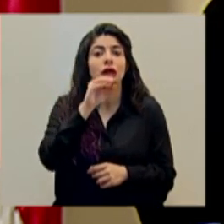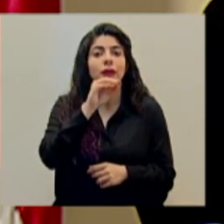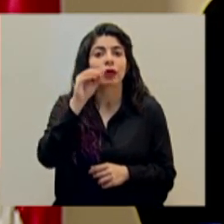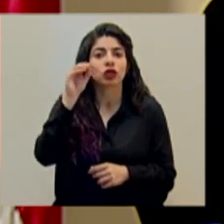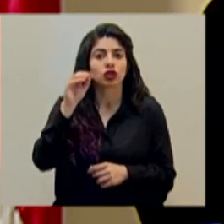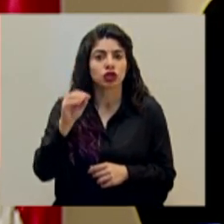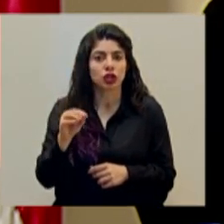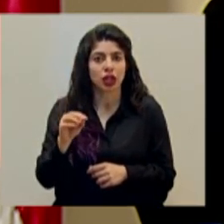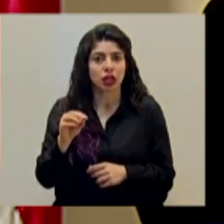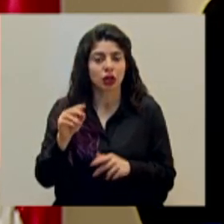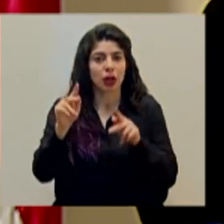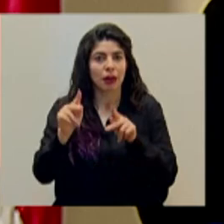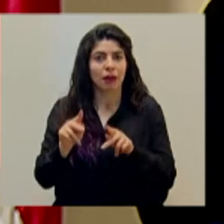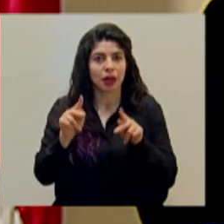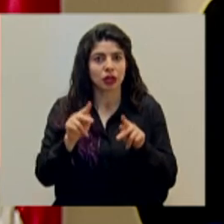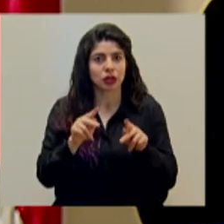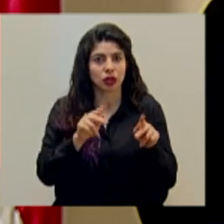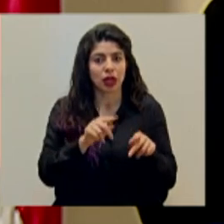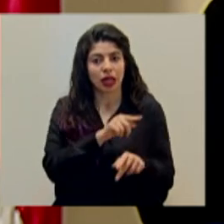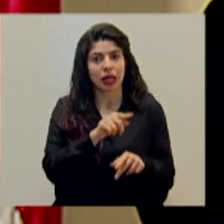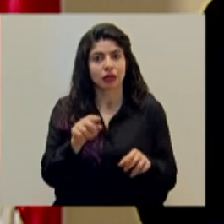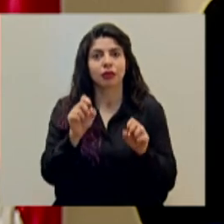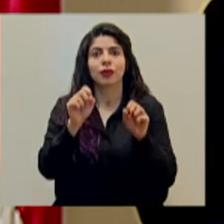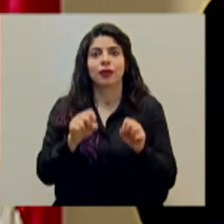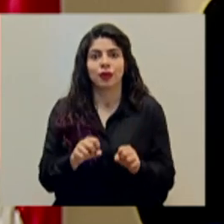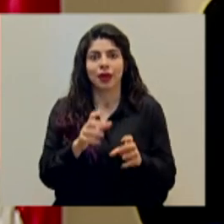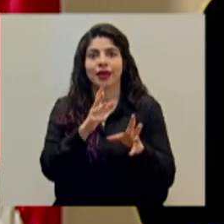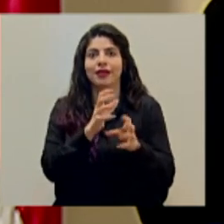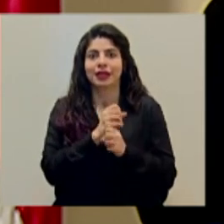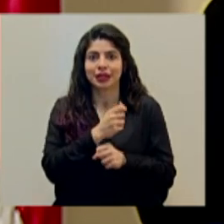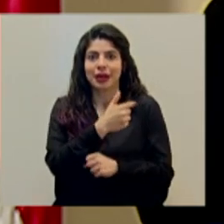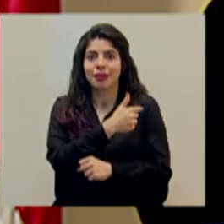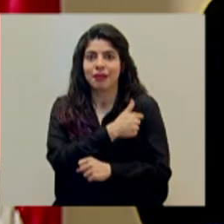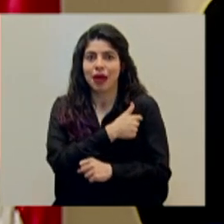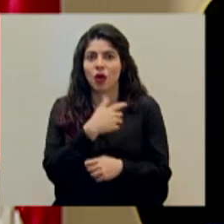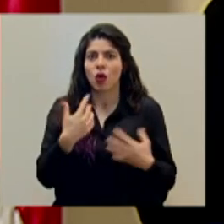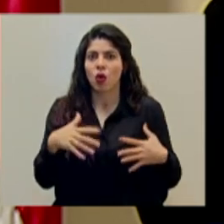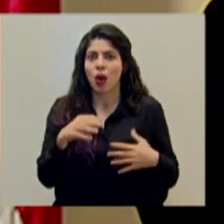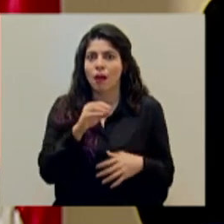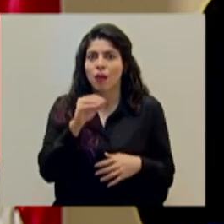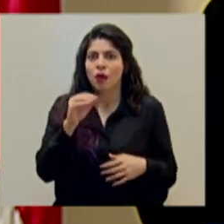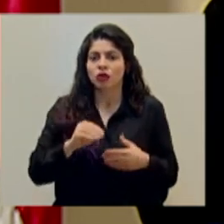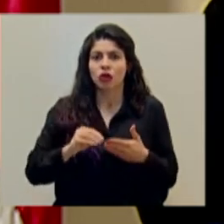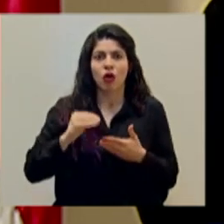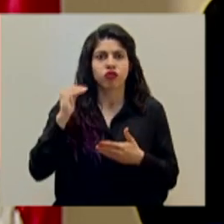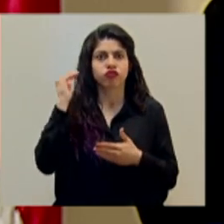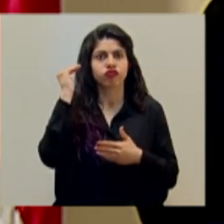que podría recibir ese fármaco. un porcentaje bastante, bastante alto.